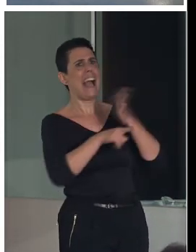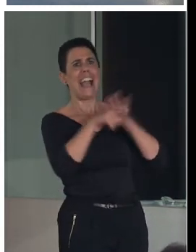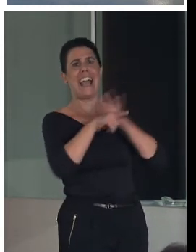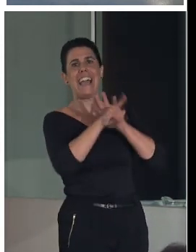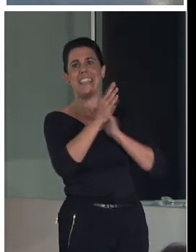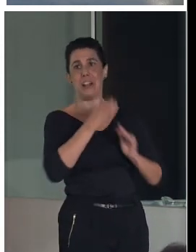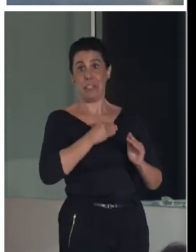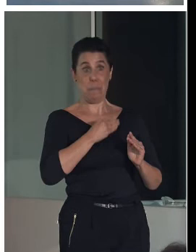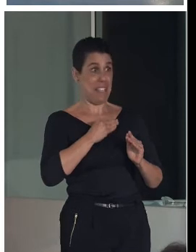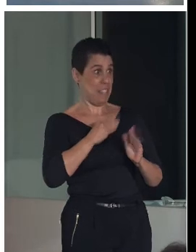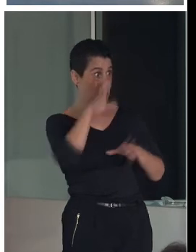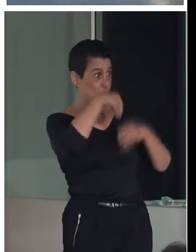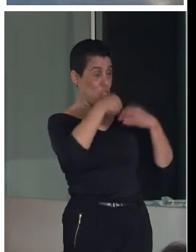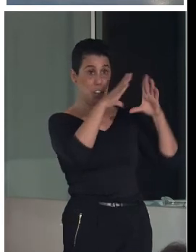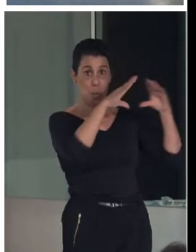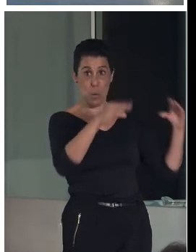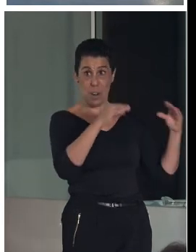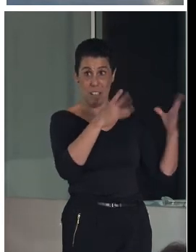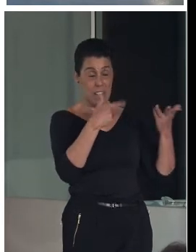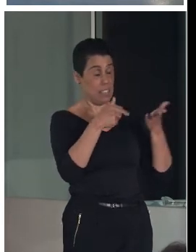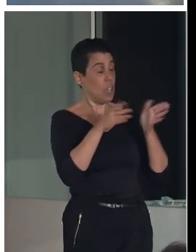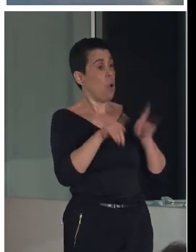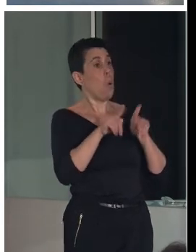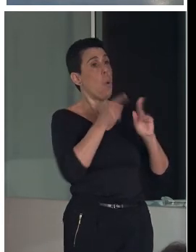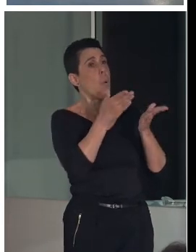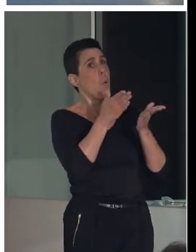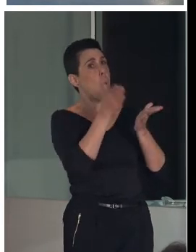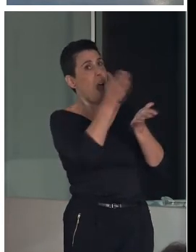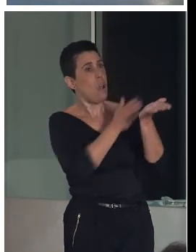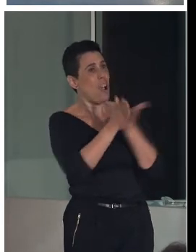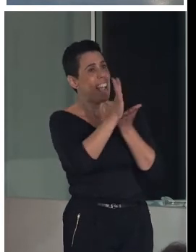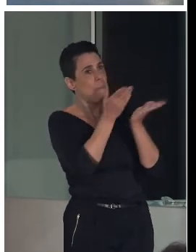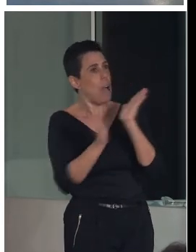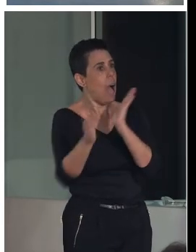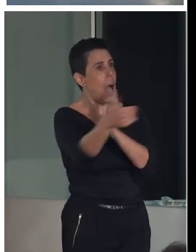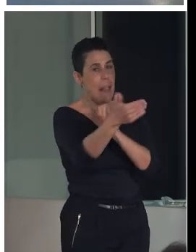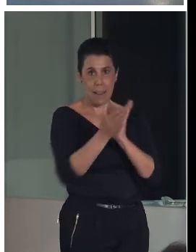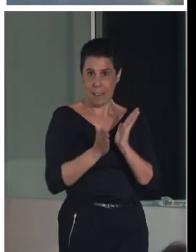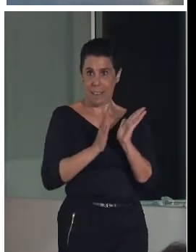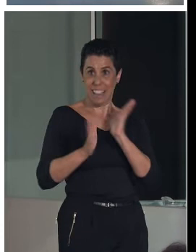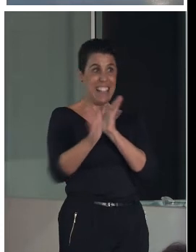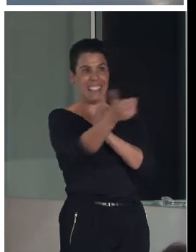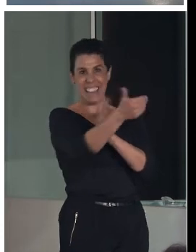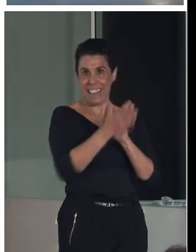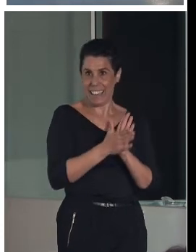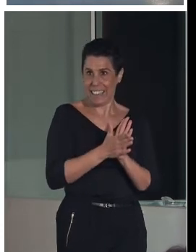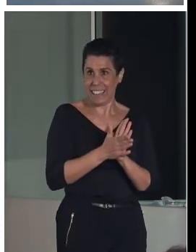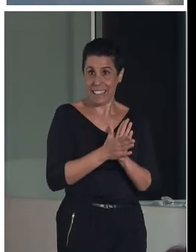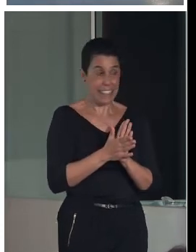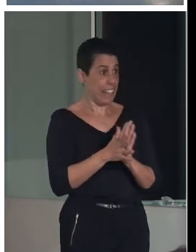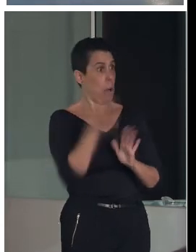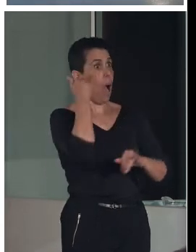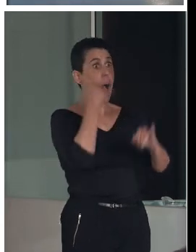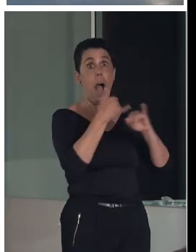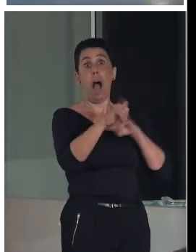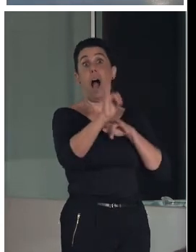de un camino alternativo, ¿no?, que te lleva a trabajar en el ámbito